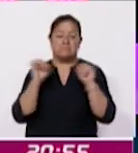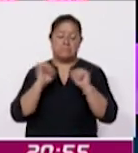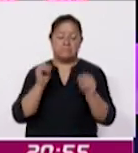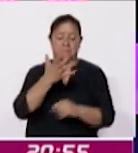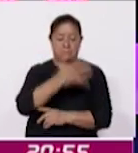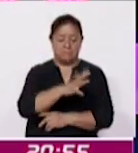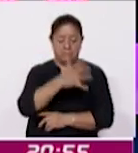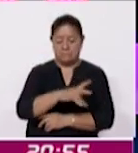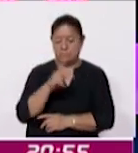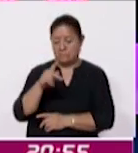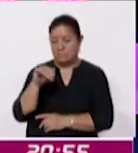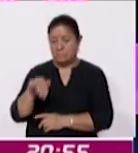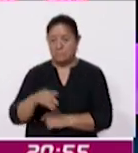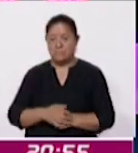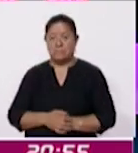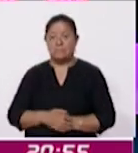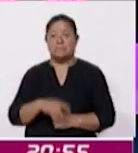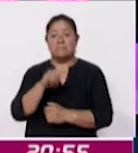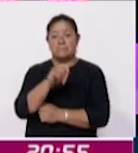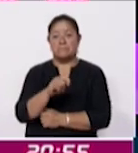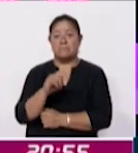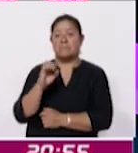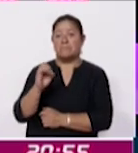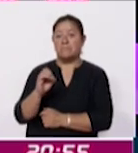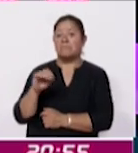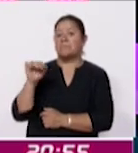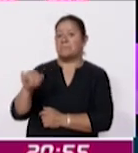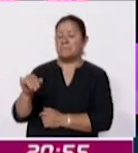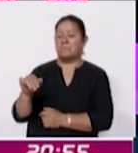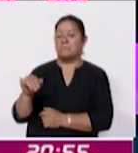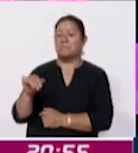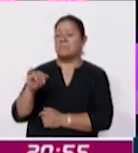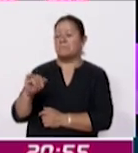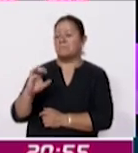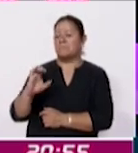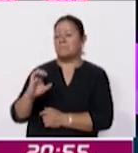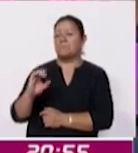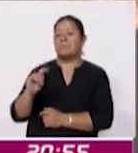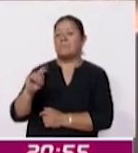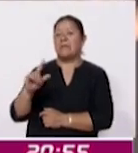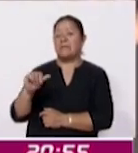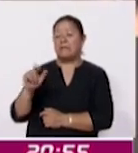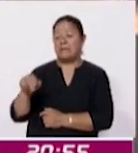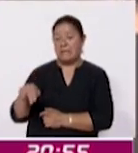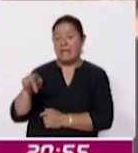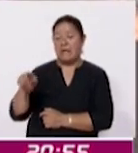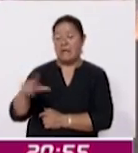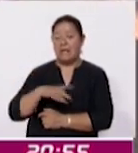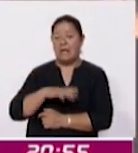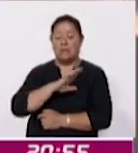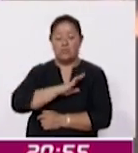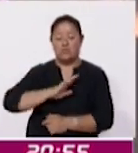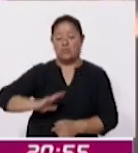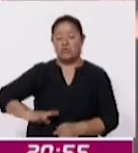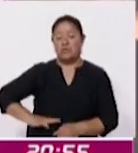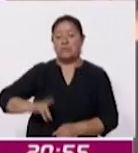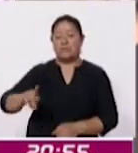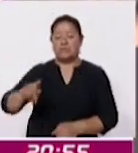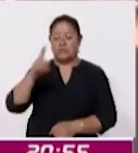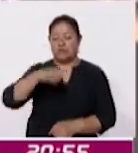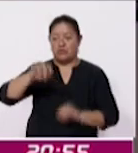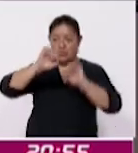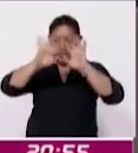kilómetros el Trail Huntley-McLan en el municipio de Totolac Si eres corredor